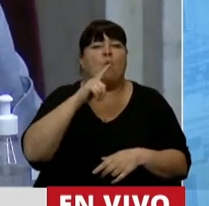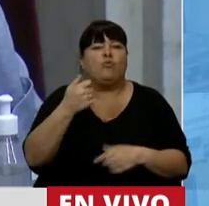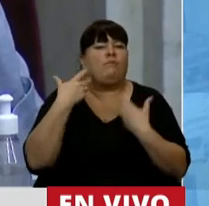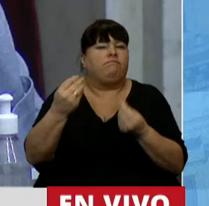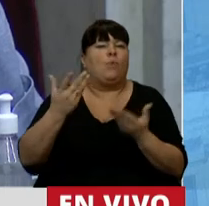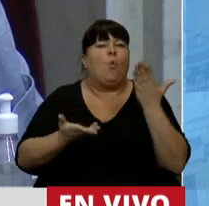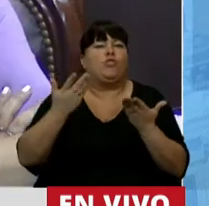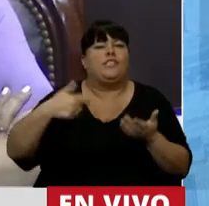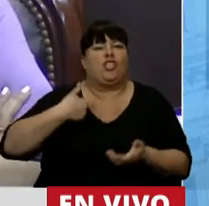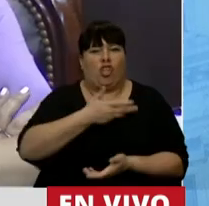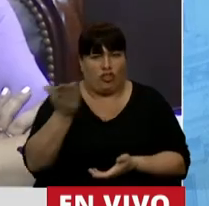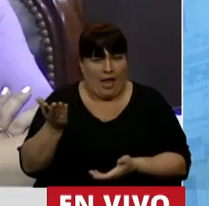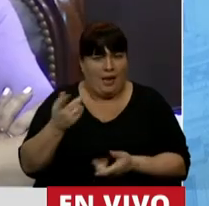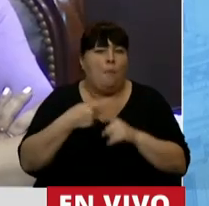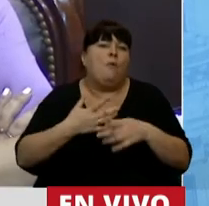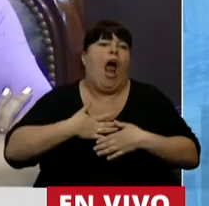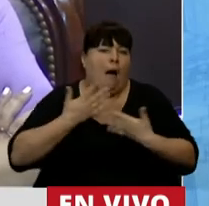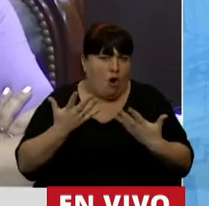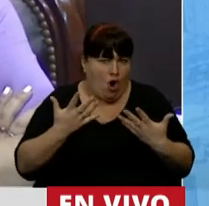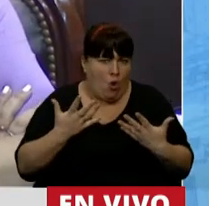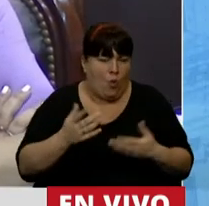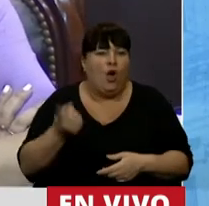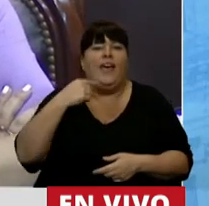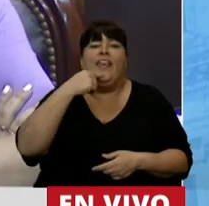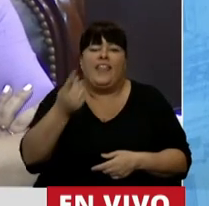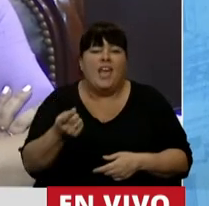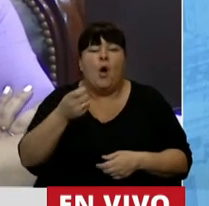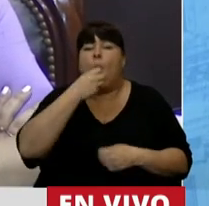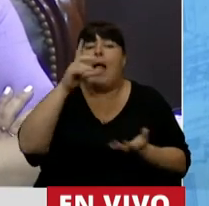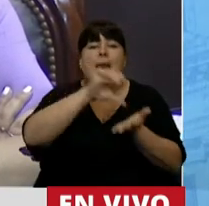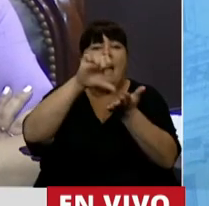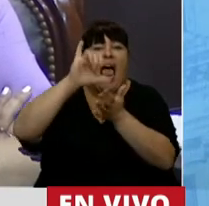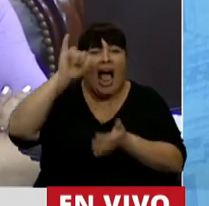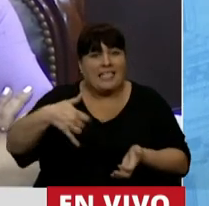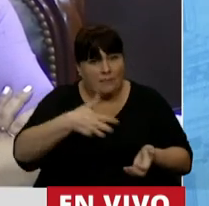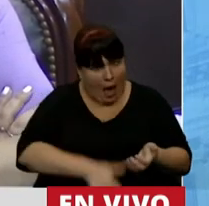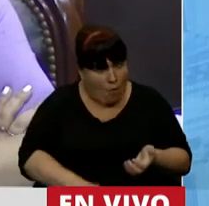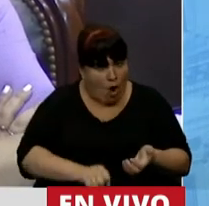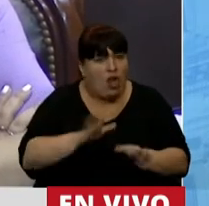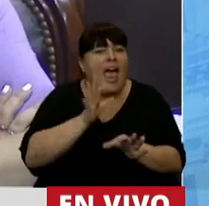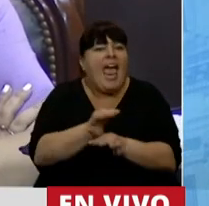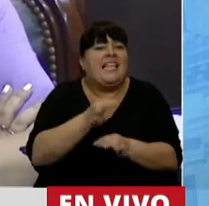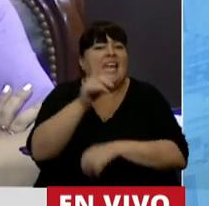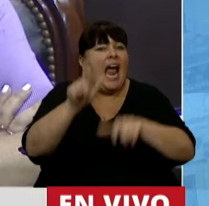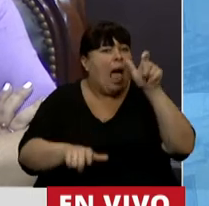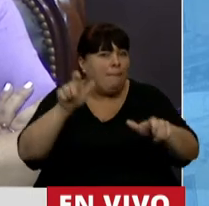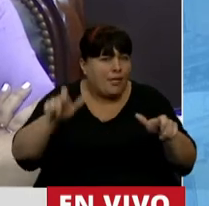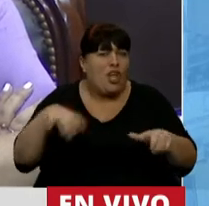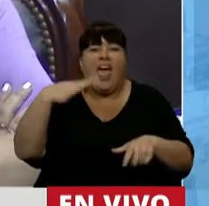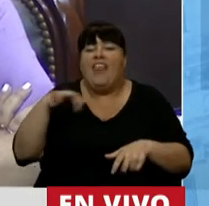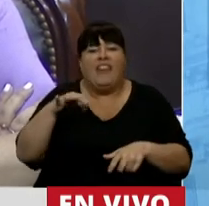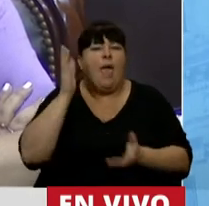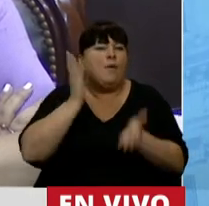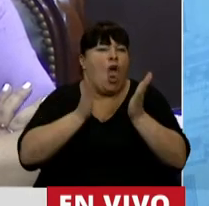social, desde el amor, por supuesto, cuando dijo, cualquier país que acepte el aborto está enseñando a su gente a que